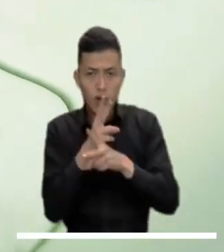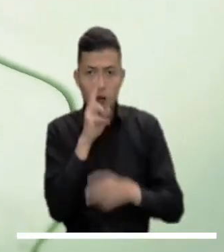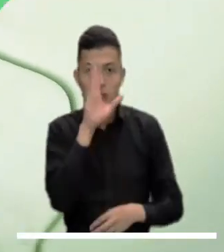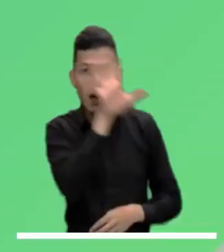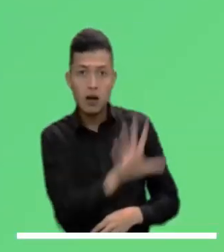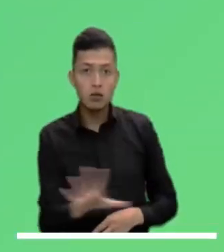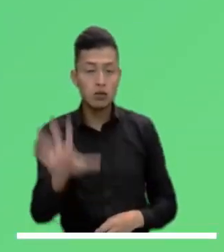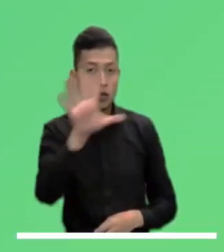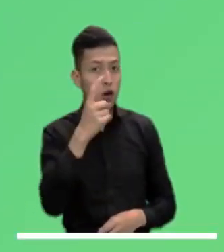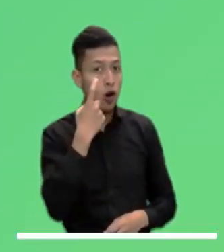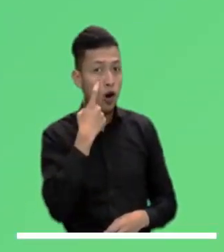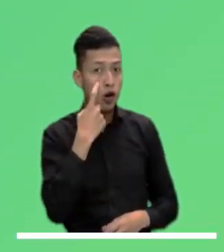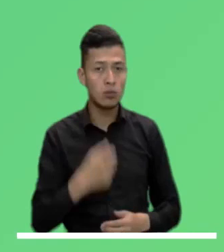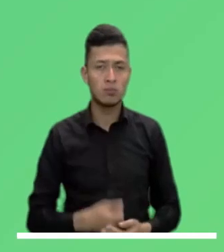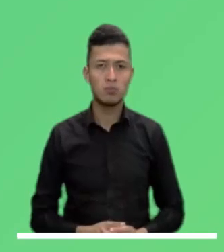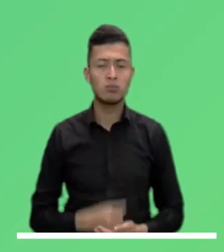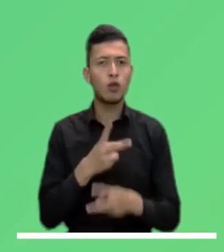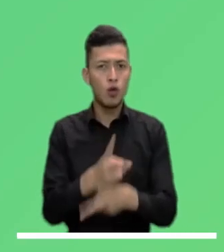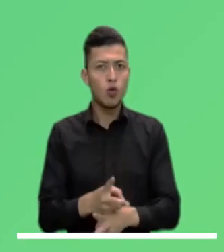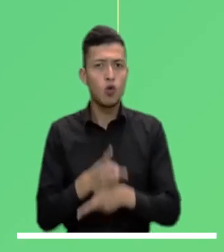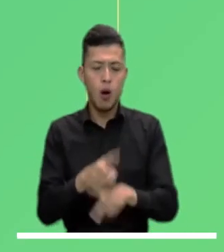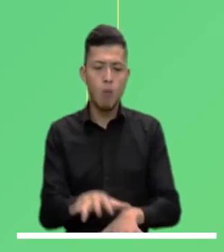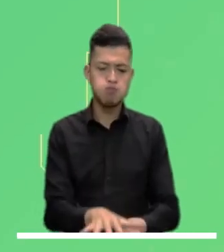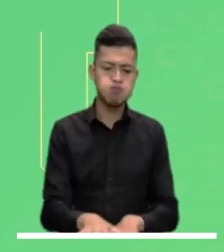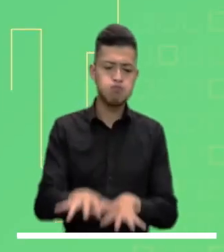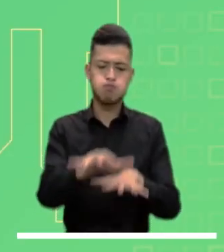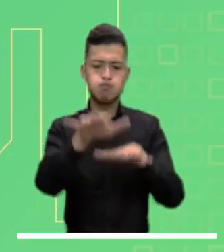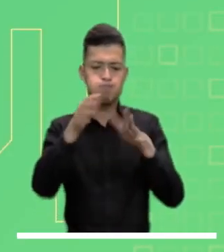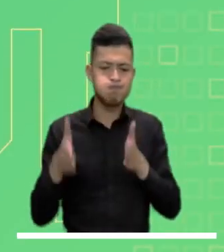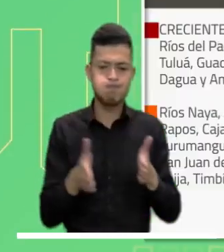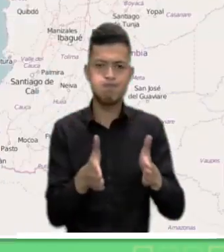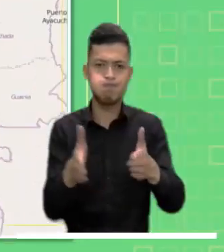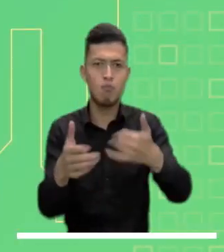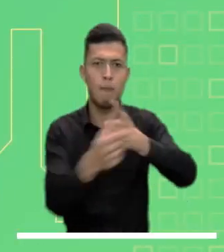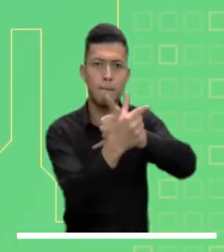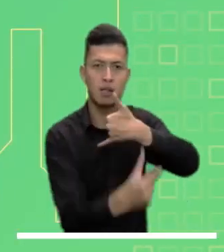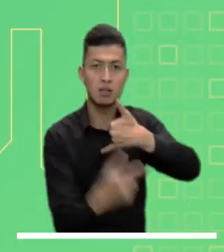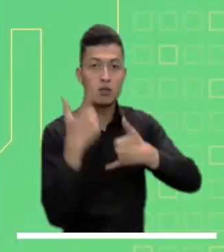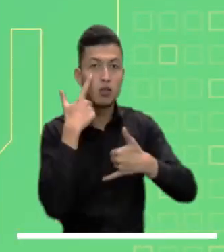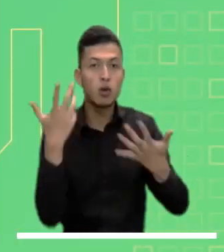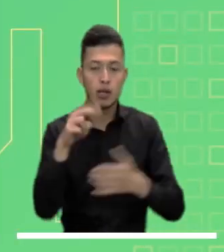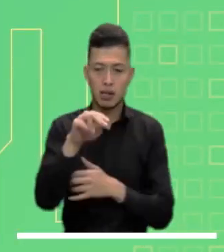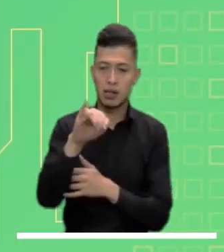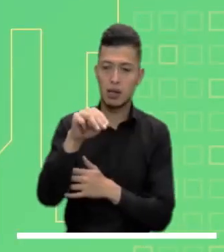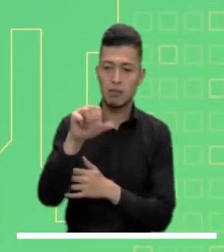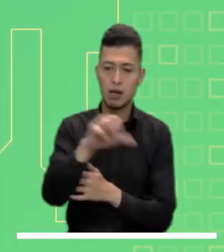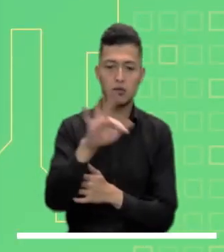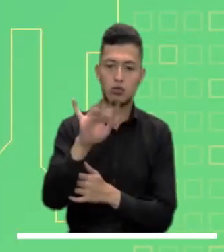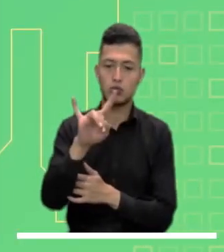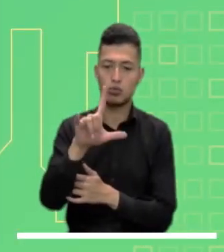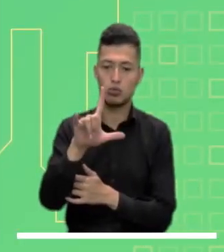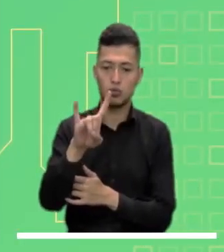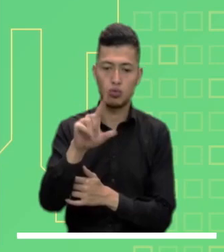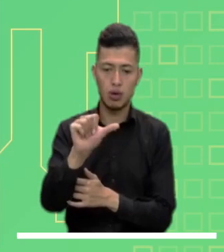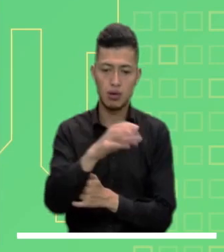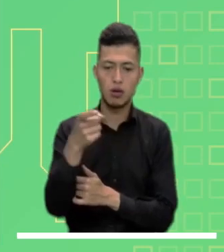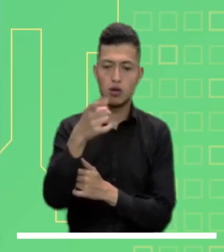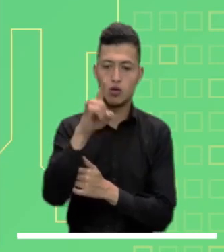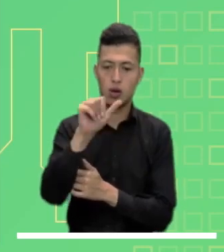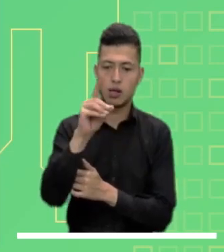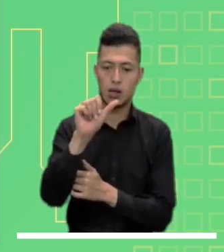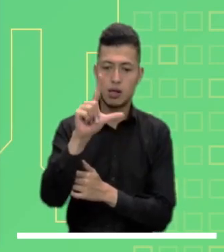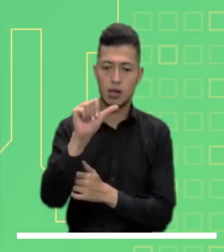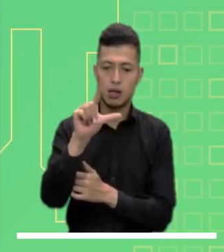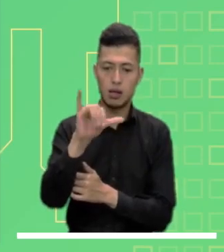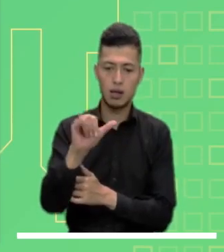A continuación, presten mucha atención a las principales alertas a nivel nacional. Mucha atención a las crecientes súbitas en los siguientes ríos del Pacífico.